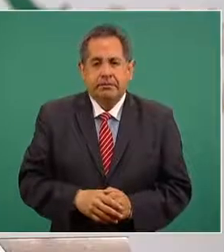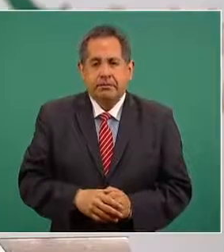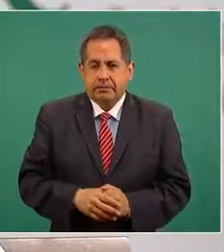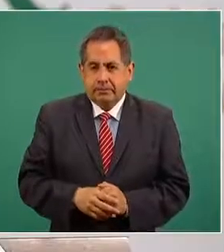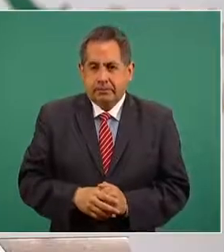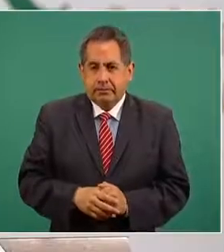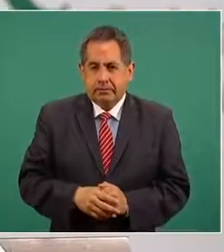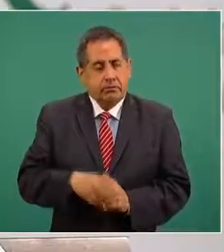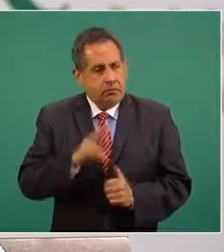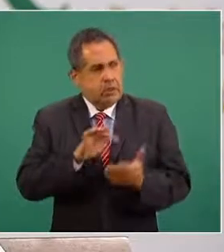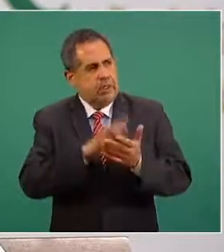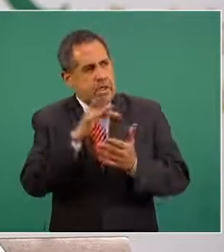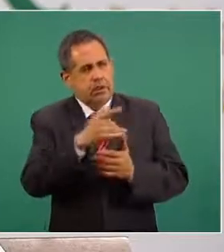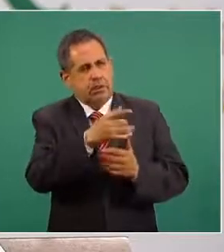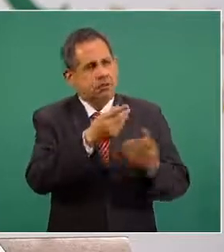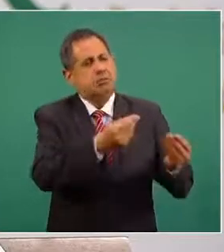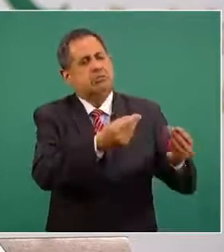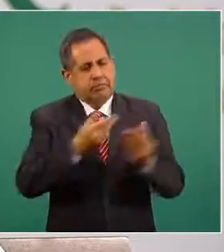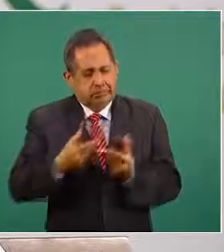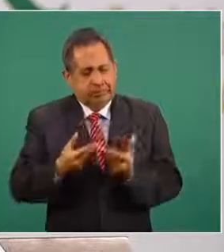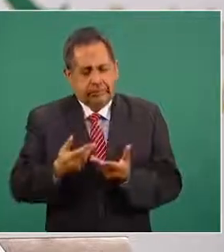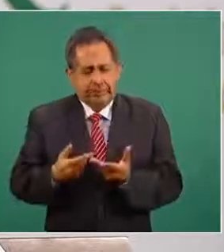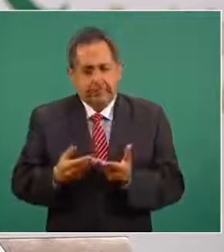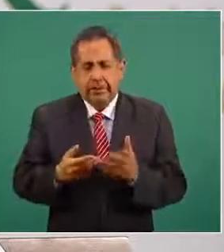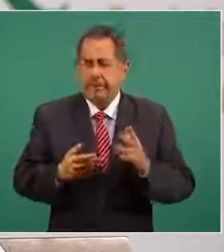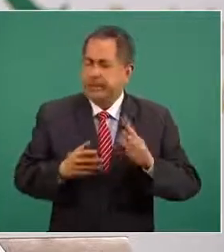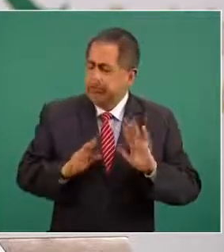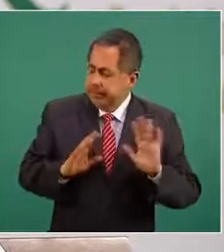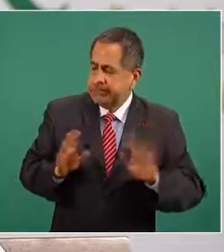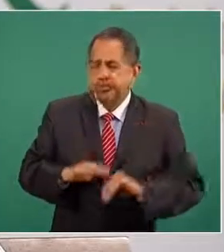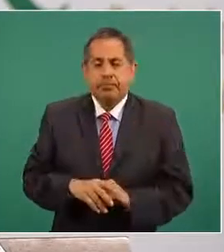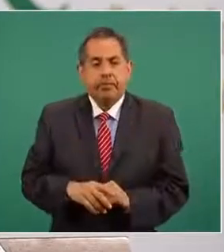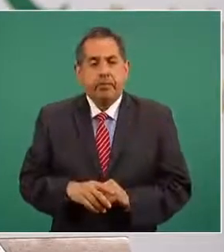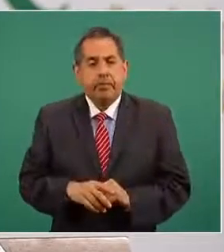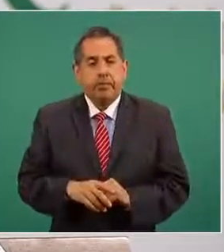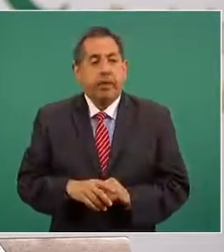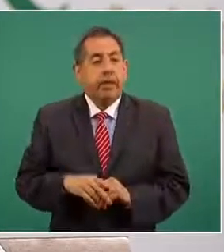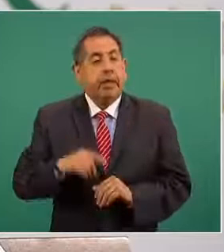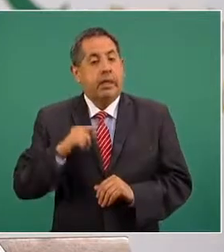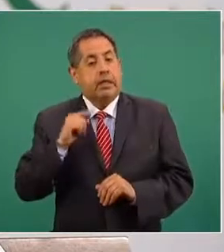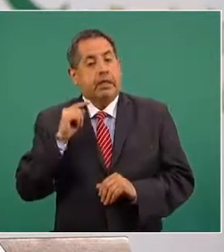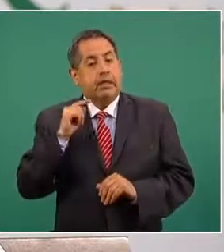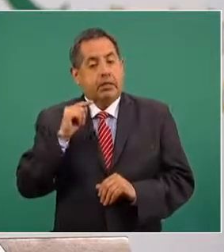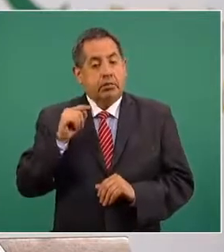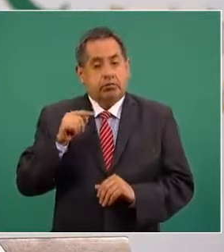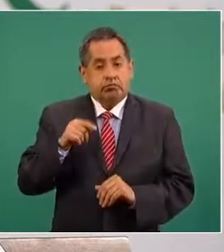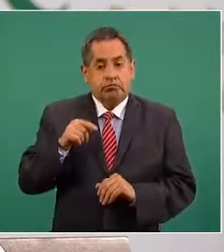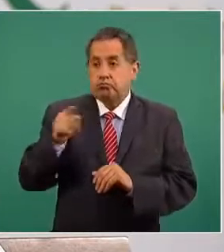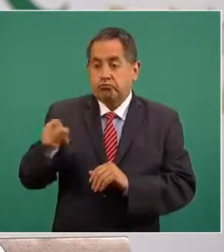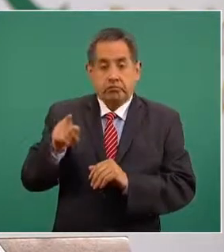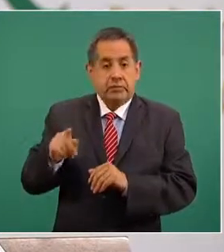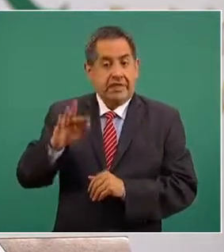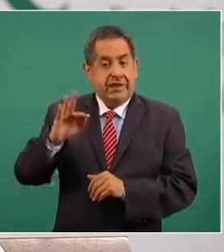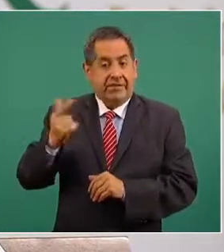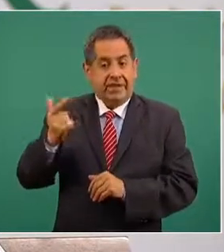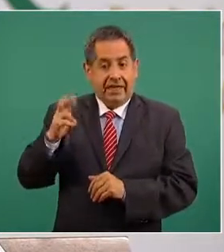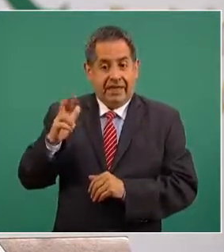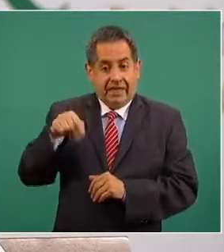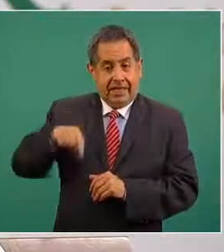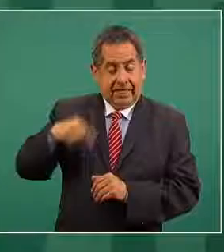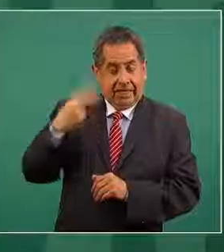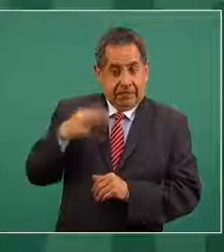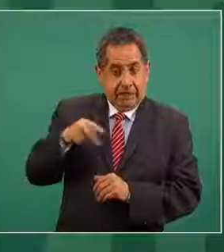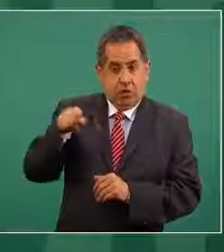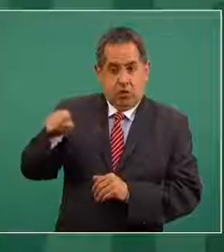Pero agradecemos mucho que nos lo hayan mandado. Entonces, me comunicó el fiscal general, vamos a enviar